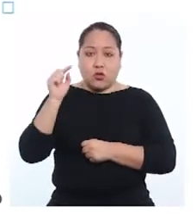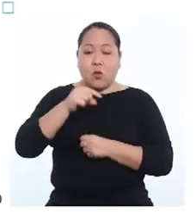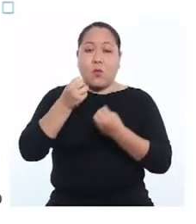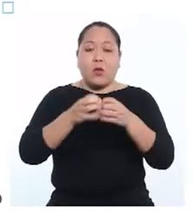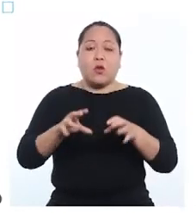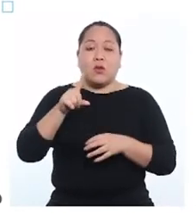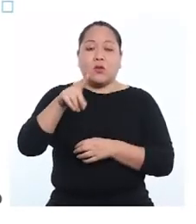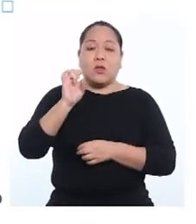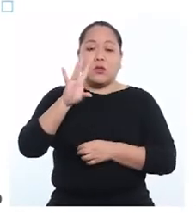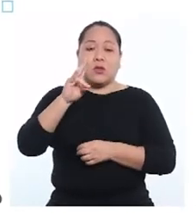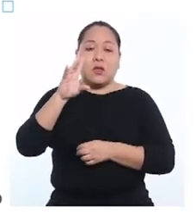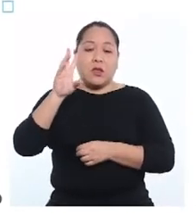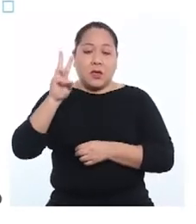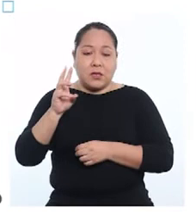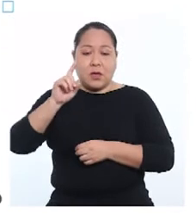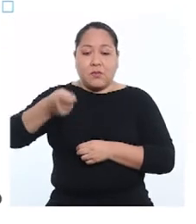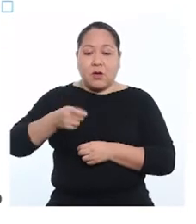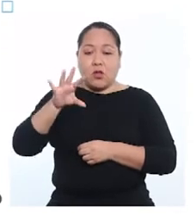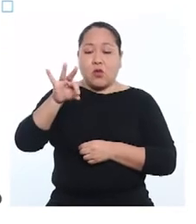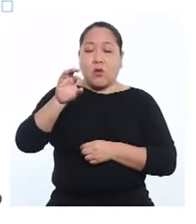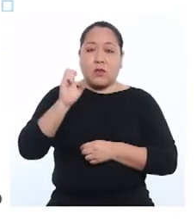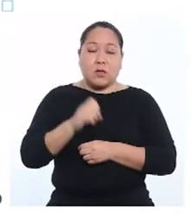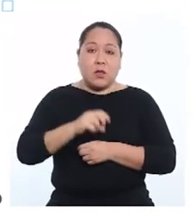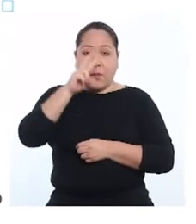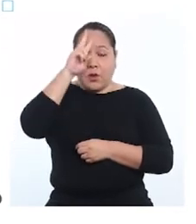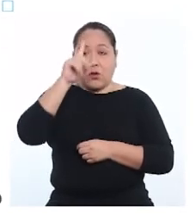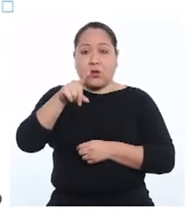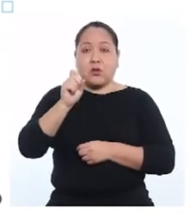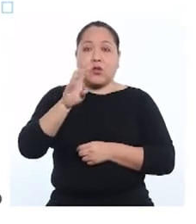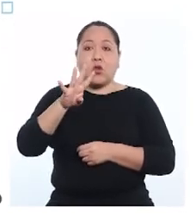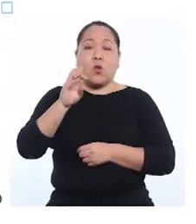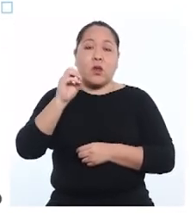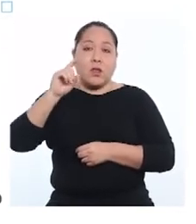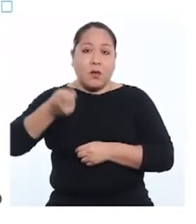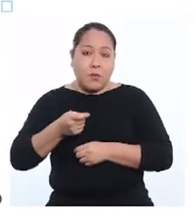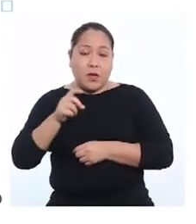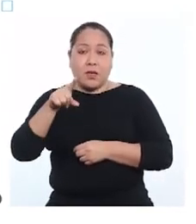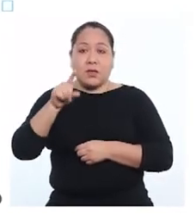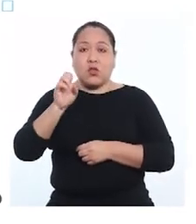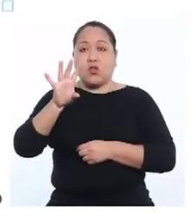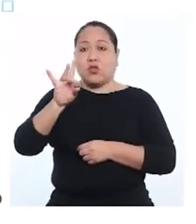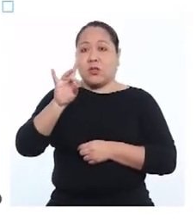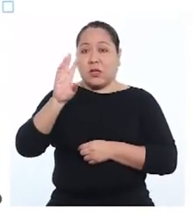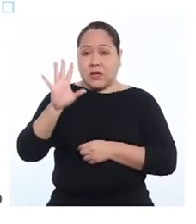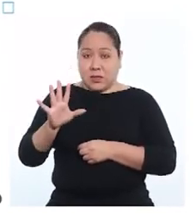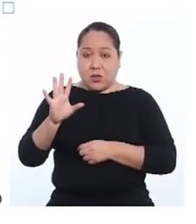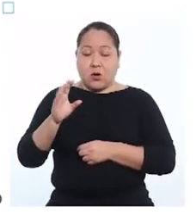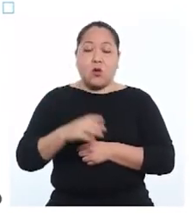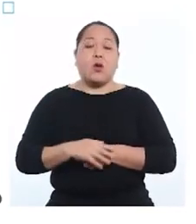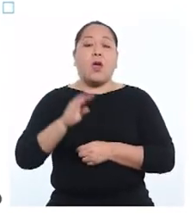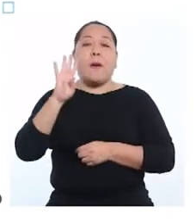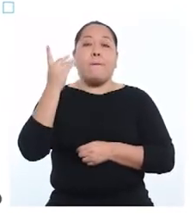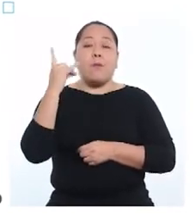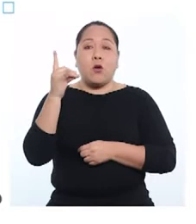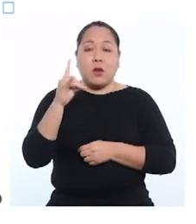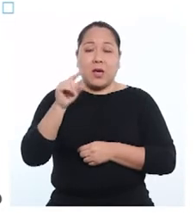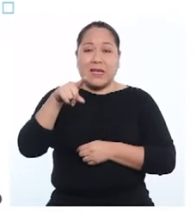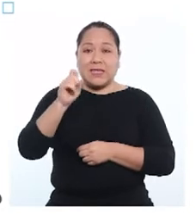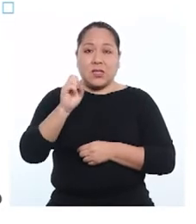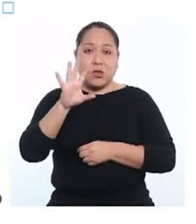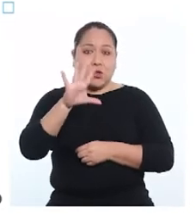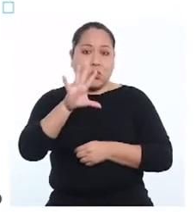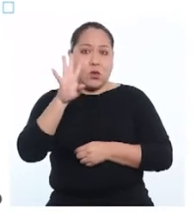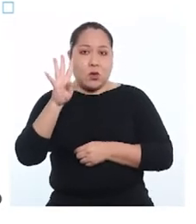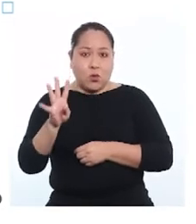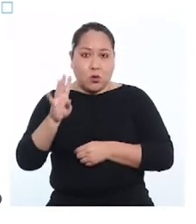perdió 176,977 hectáreas, Perú con 140,185 hectáreas,